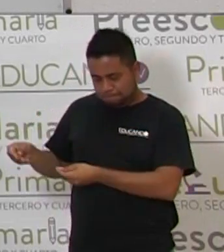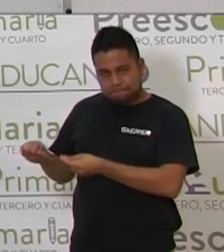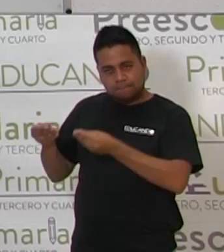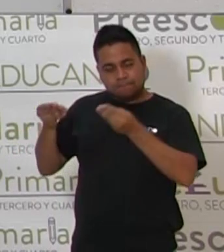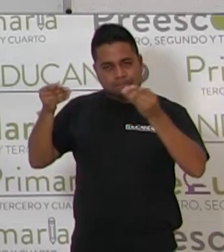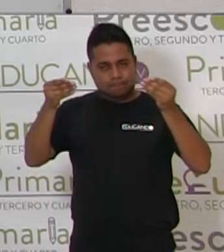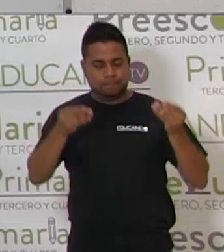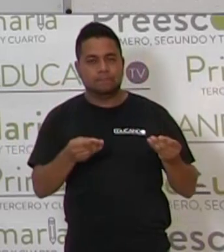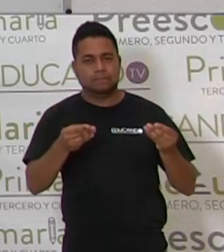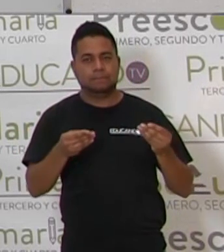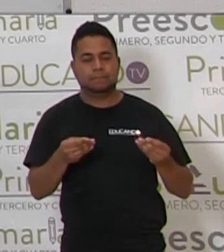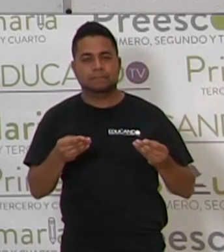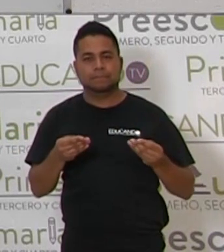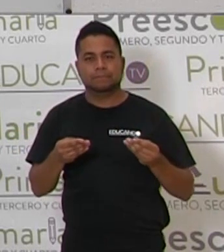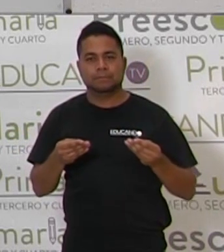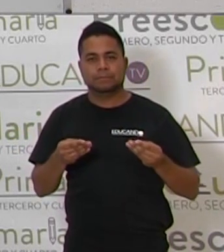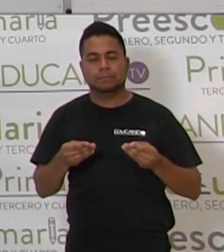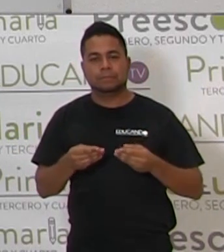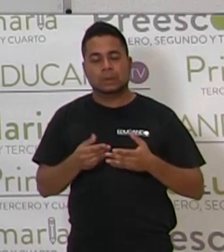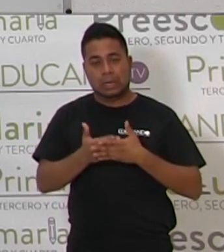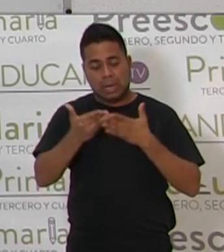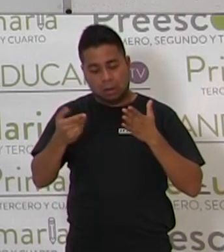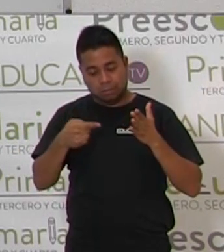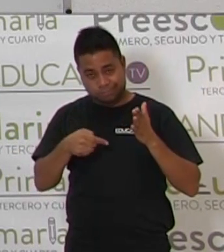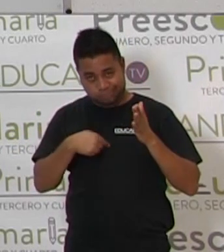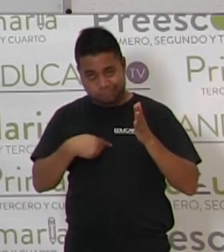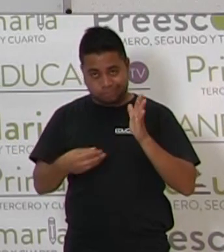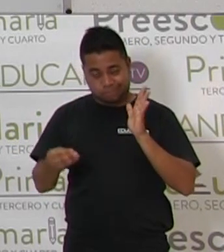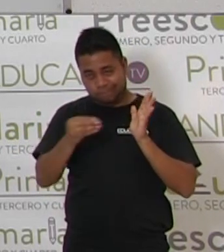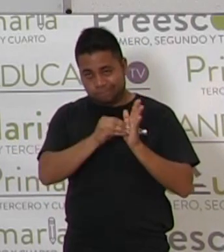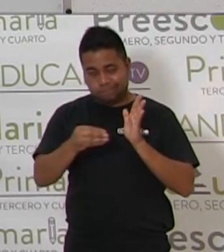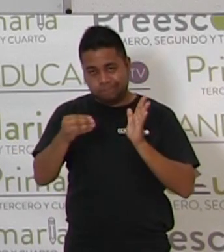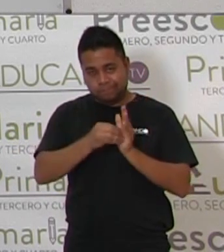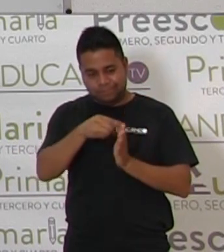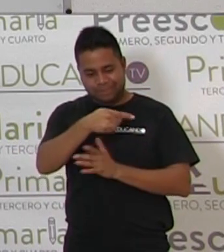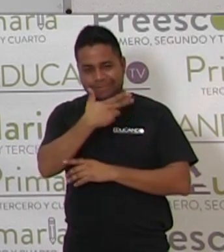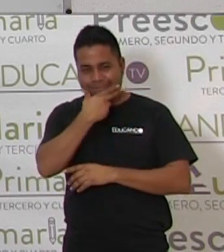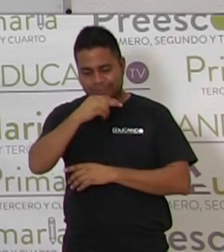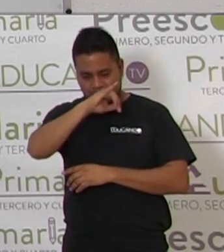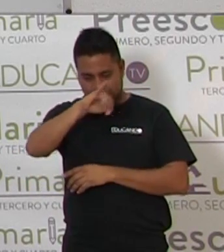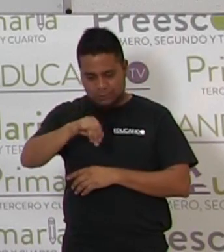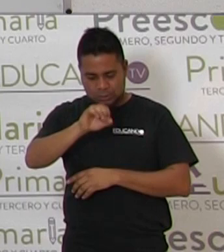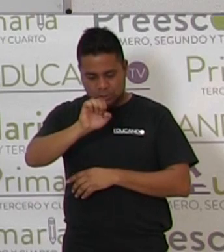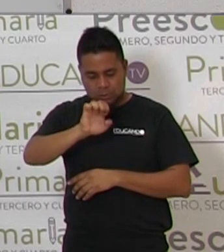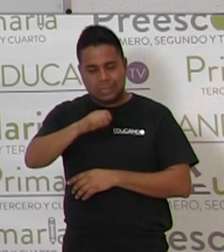Y vamos a poner a José, el chimpancé. Me gustó, me gustó.